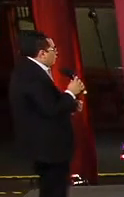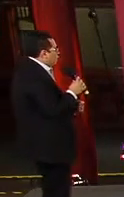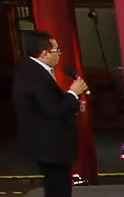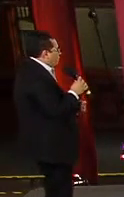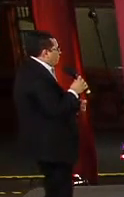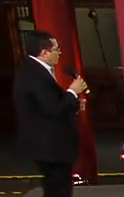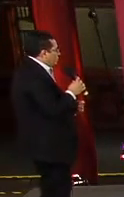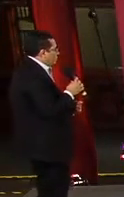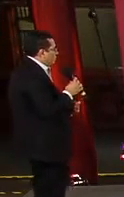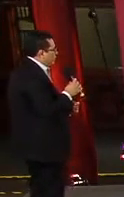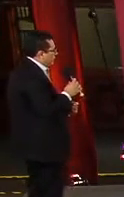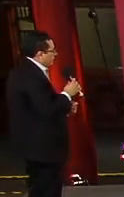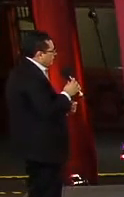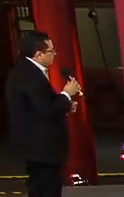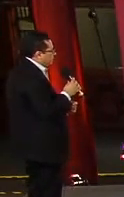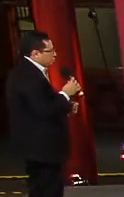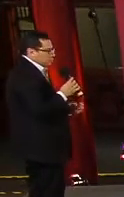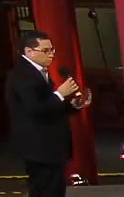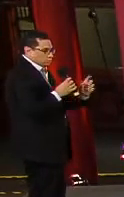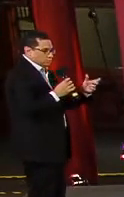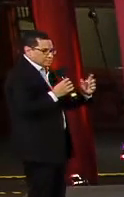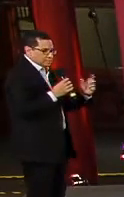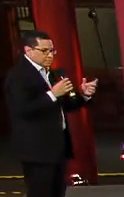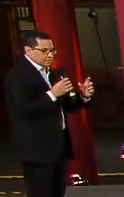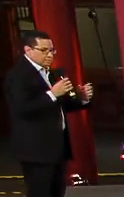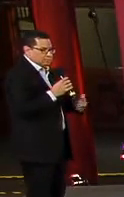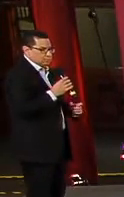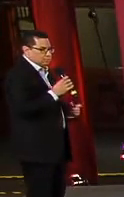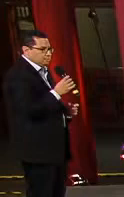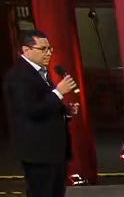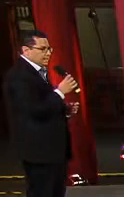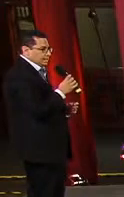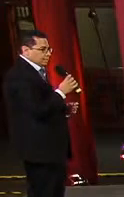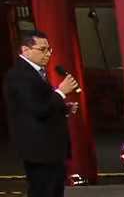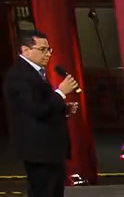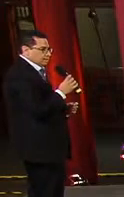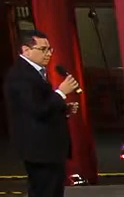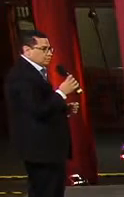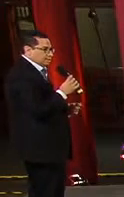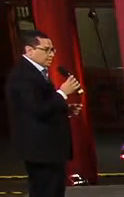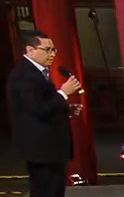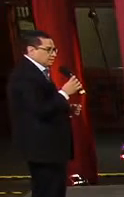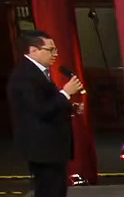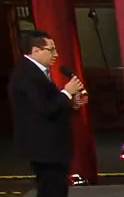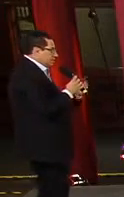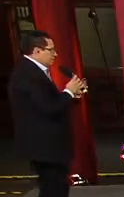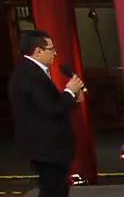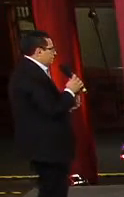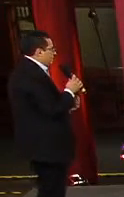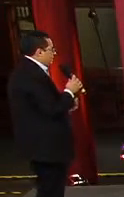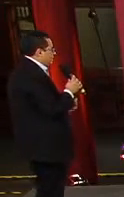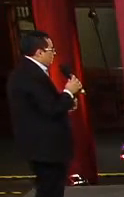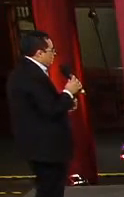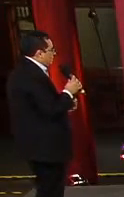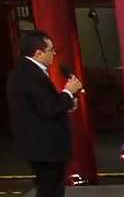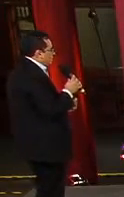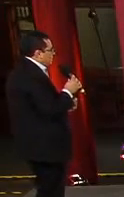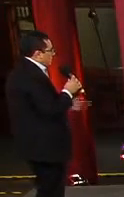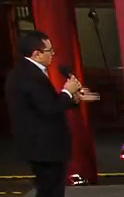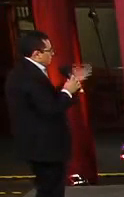confirmados. La cifra de sospechosos se mantiene más o menos similar a la que observábamos ayer, 10.300.